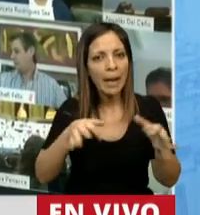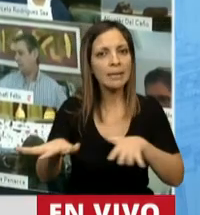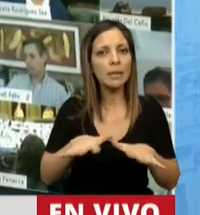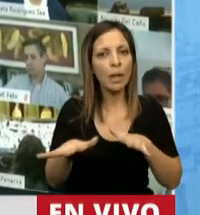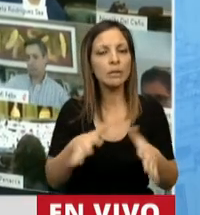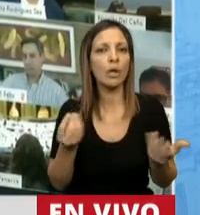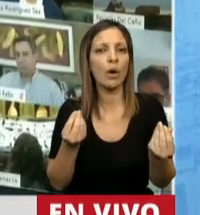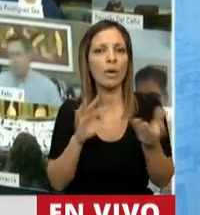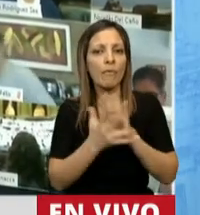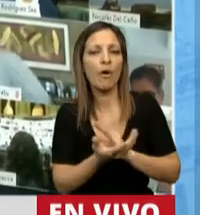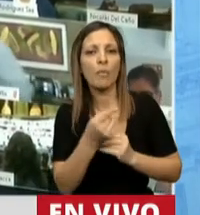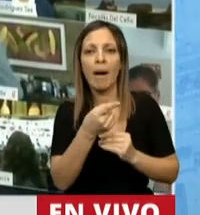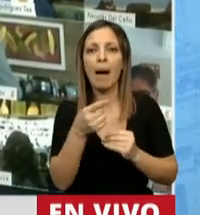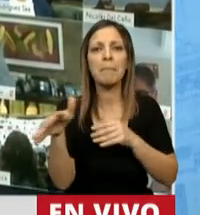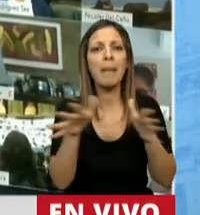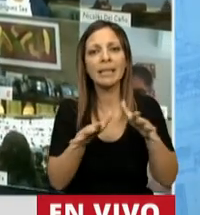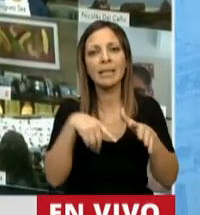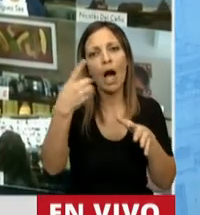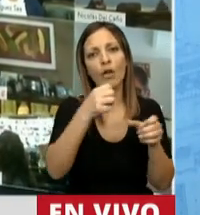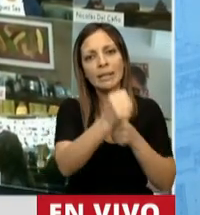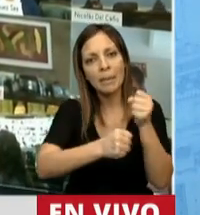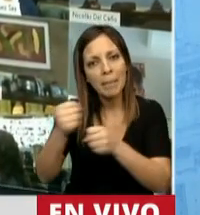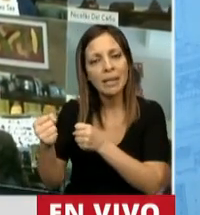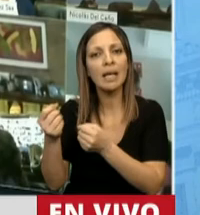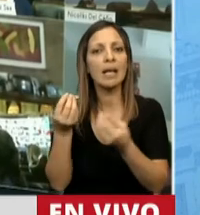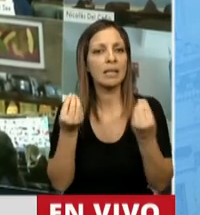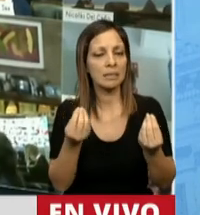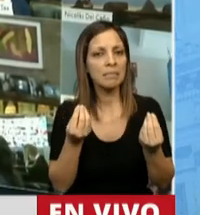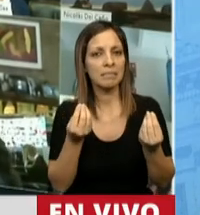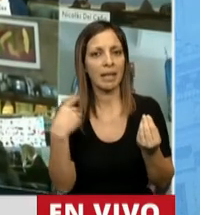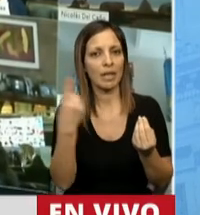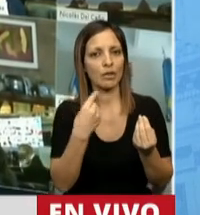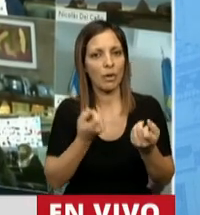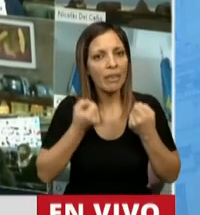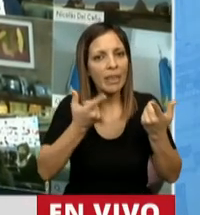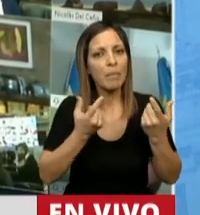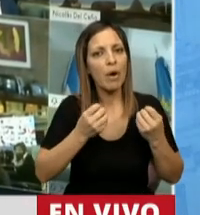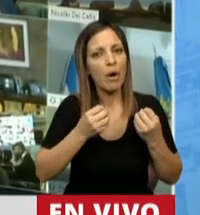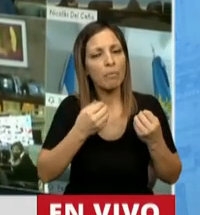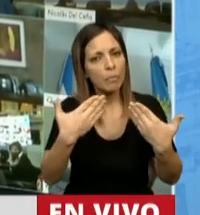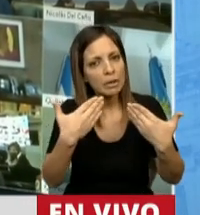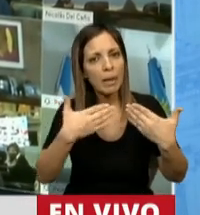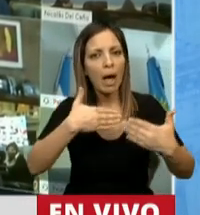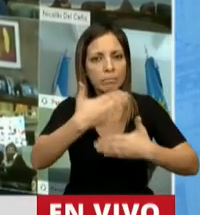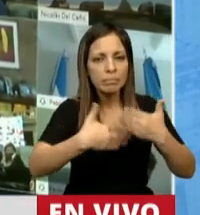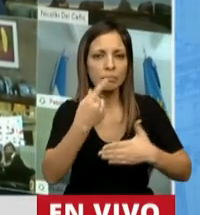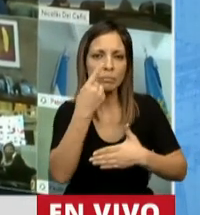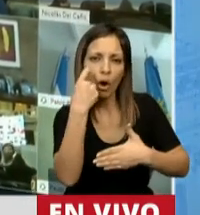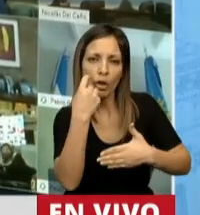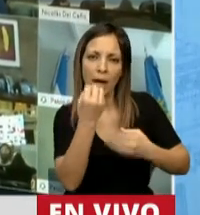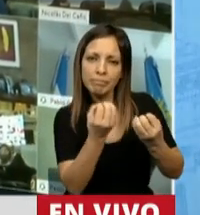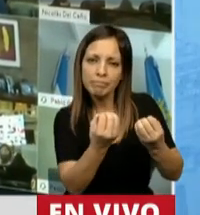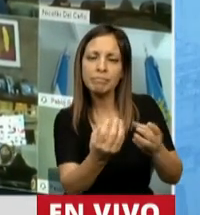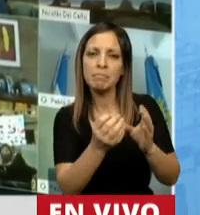régimen que es similar al de otras empresas, para que tengamos la mejor posibilidad de controlar el